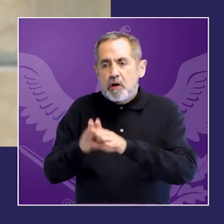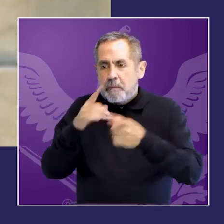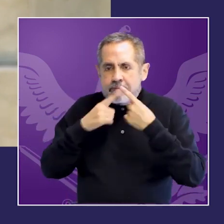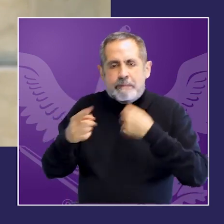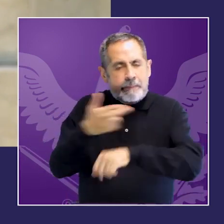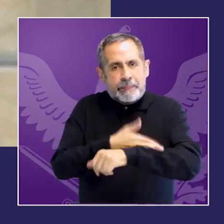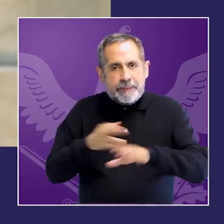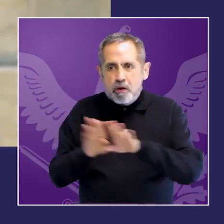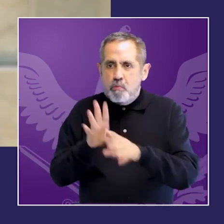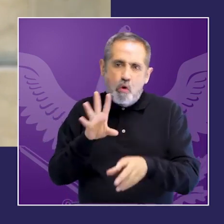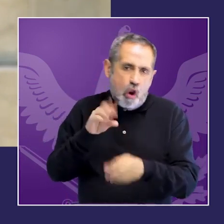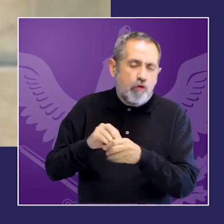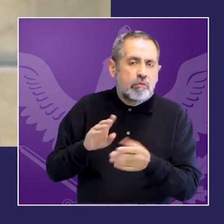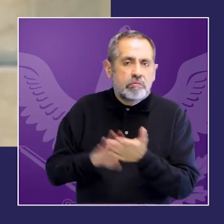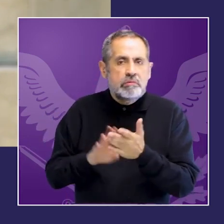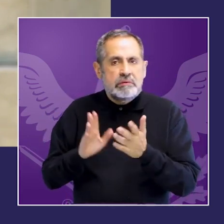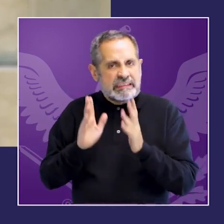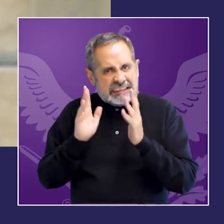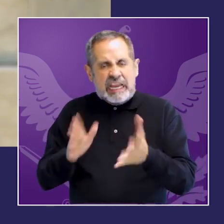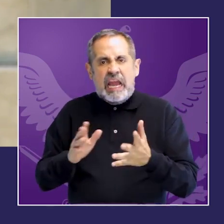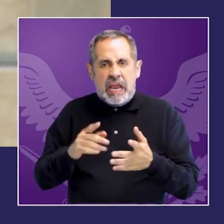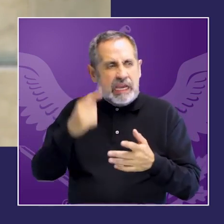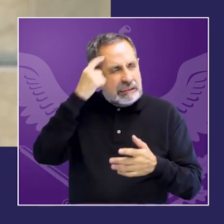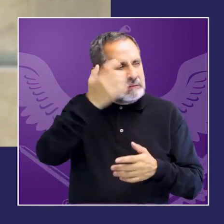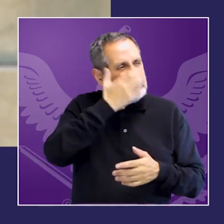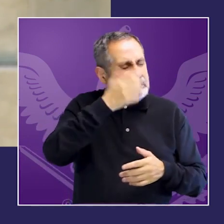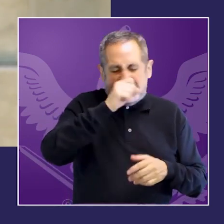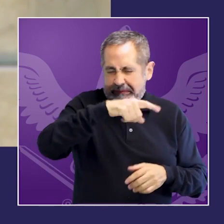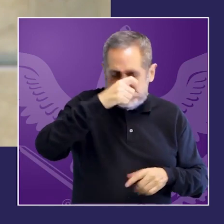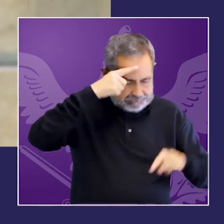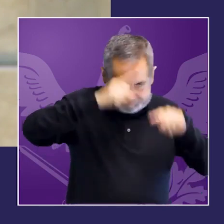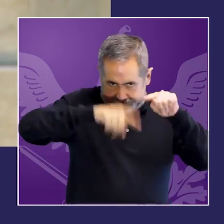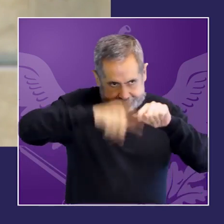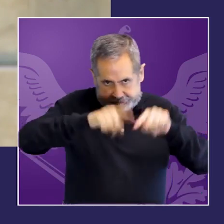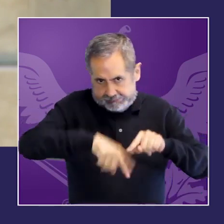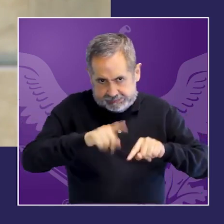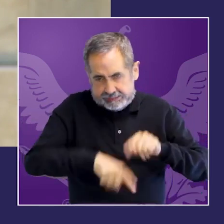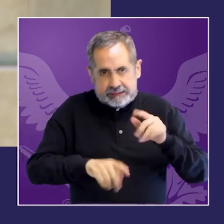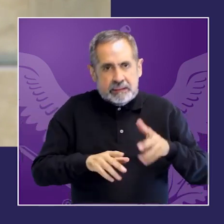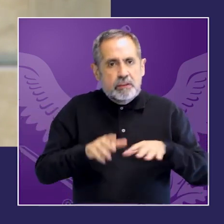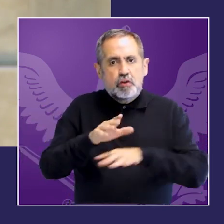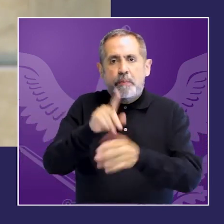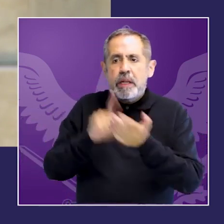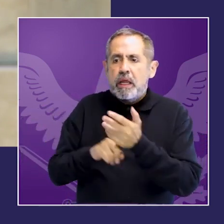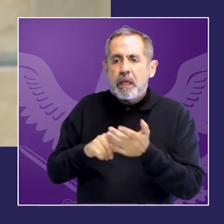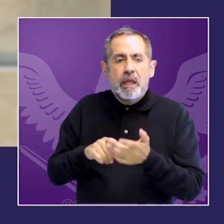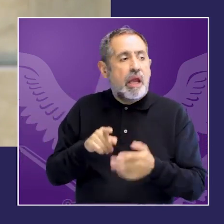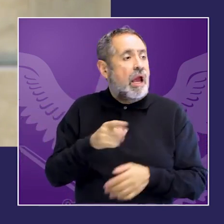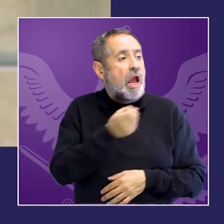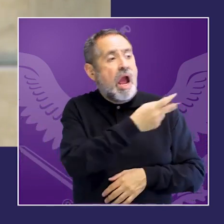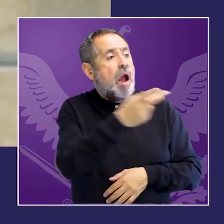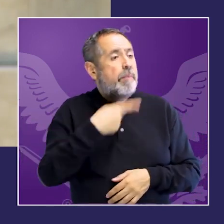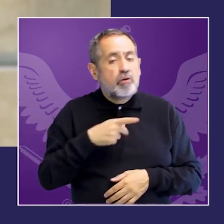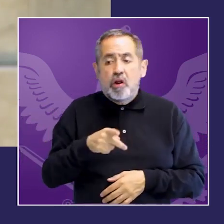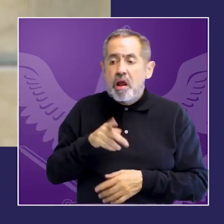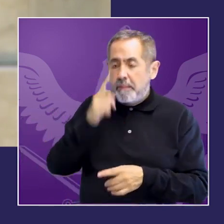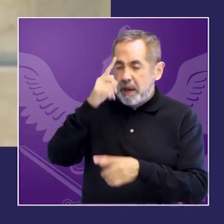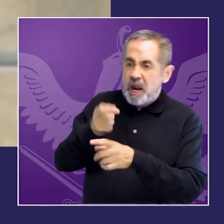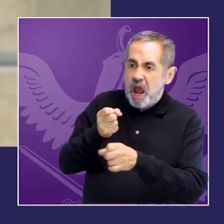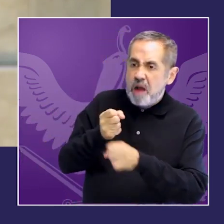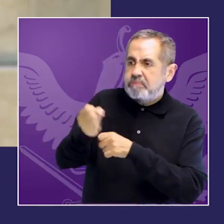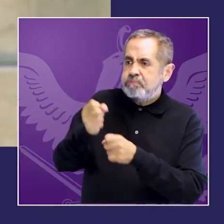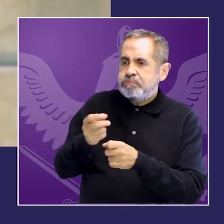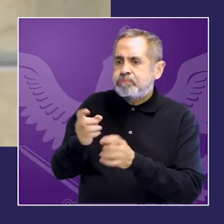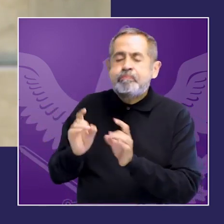a resolver desde esa mirada estructural y compleja de las violencias las situaciones que llevan a esas